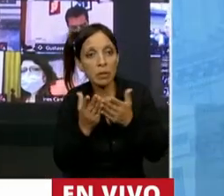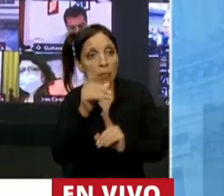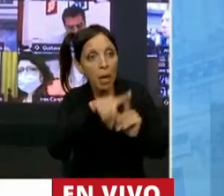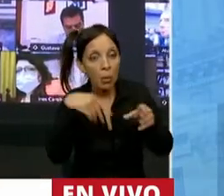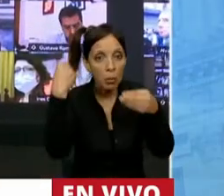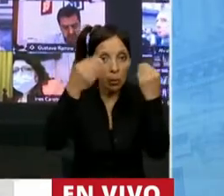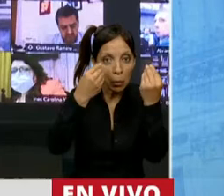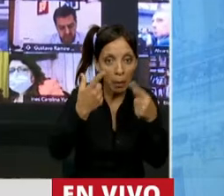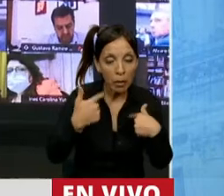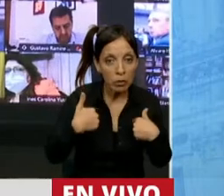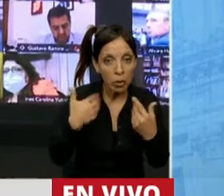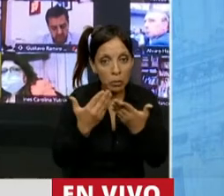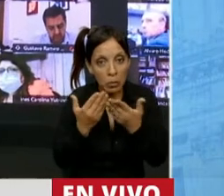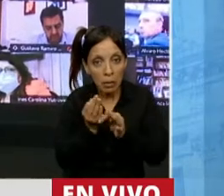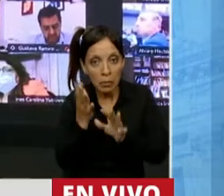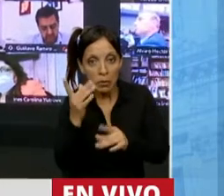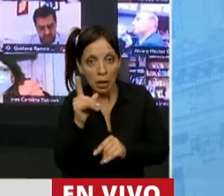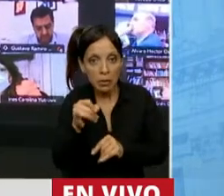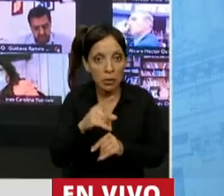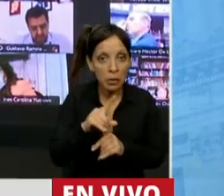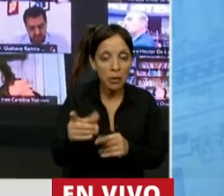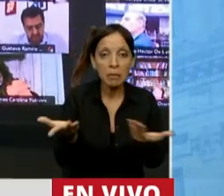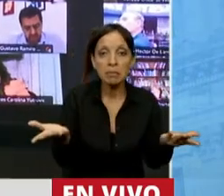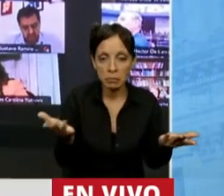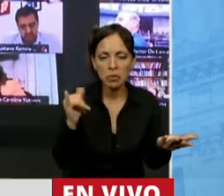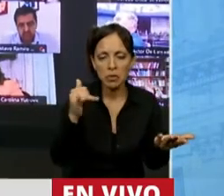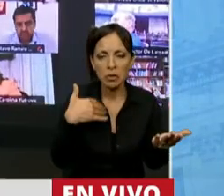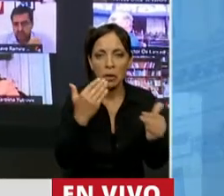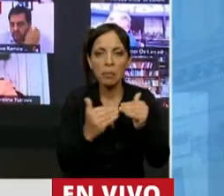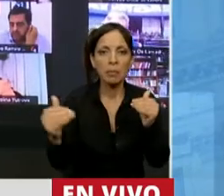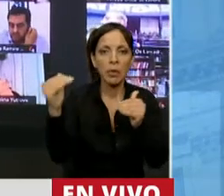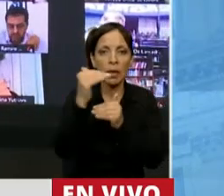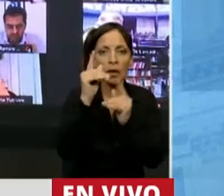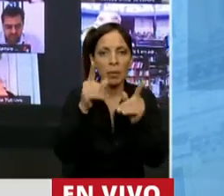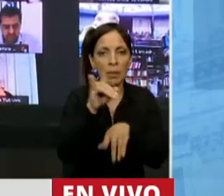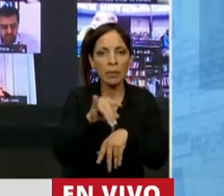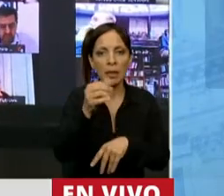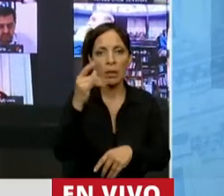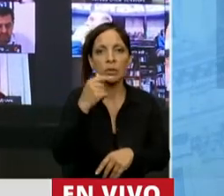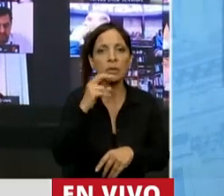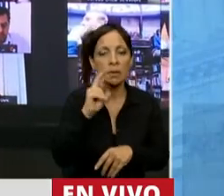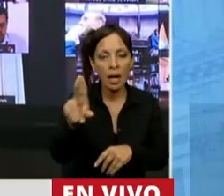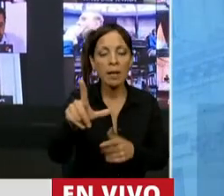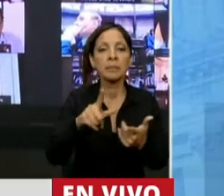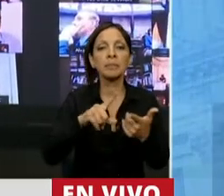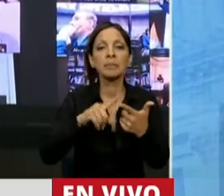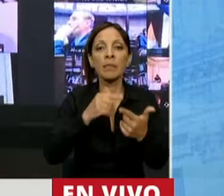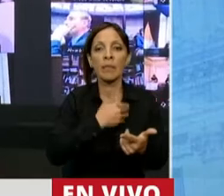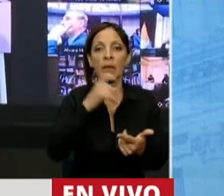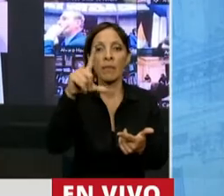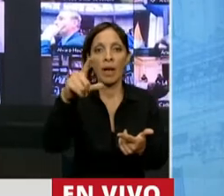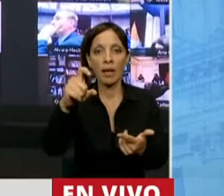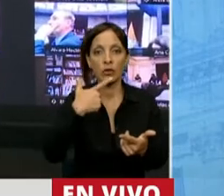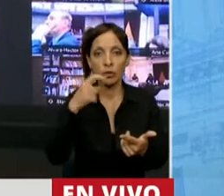preocupa la profesión, abogacía en la universidad pública, tengo un posgrado en la Austral, tengo un posgrado en Flaxo, pero la